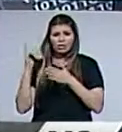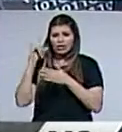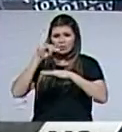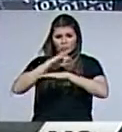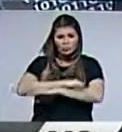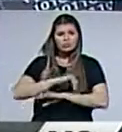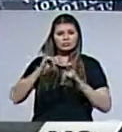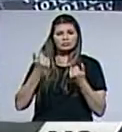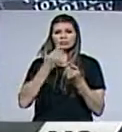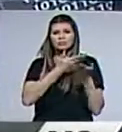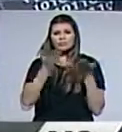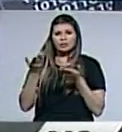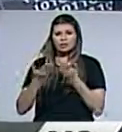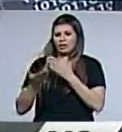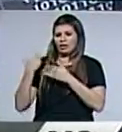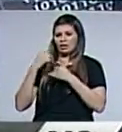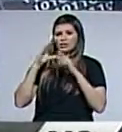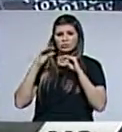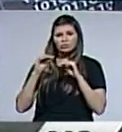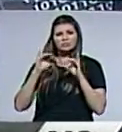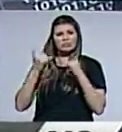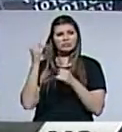La noche anterior al evento.